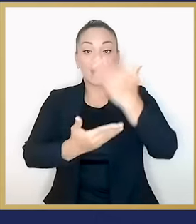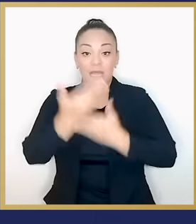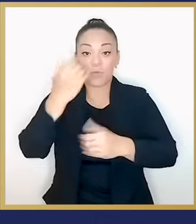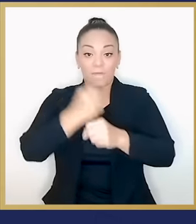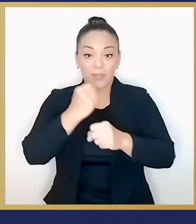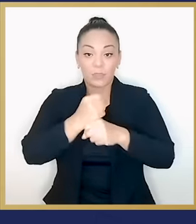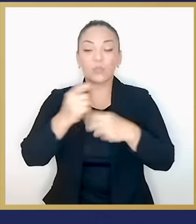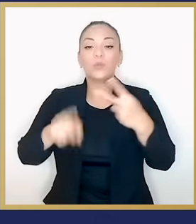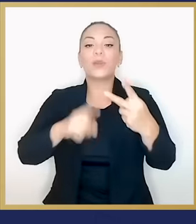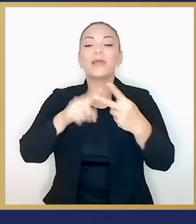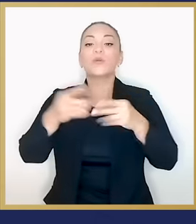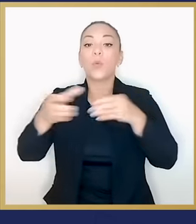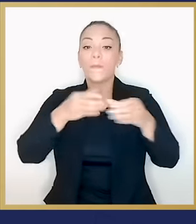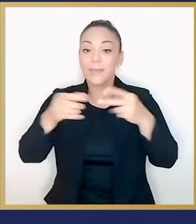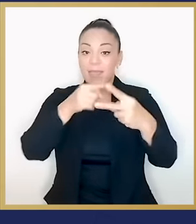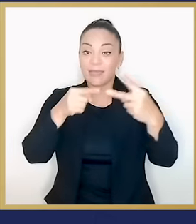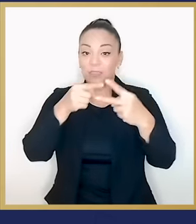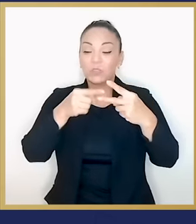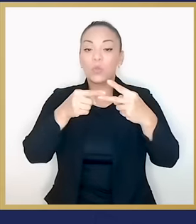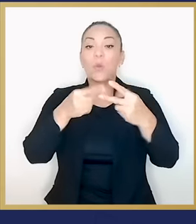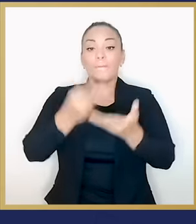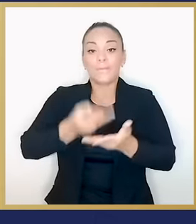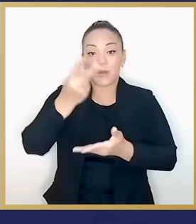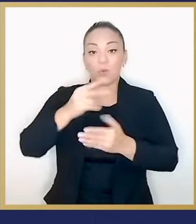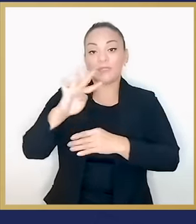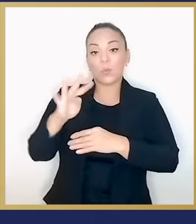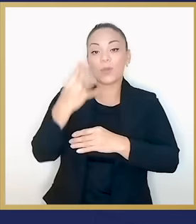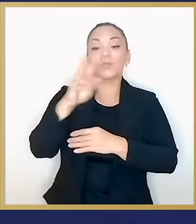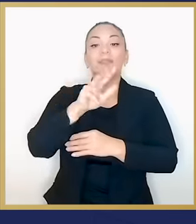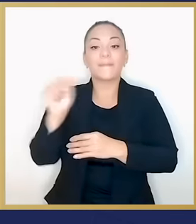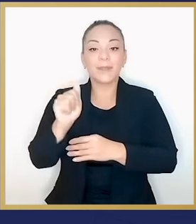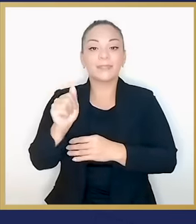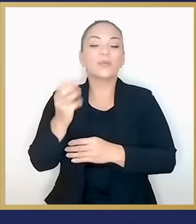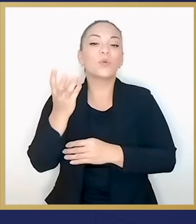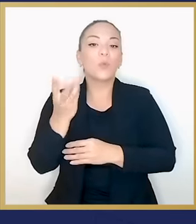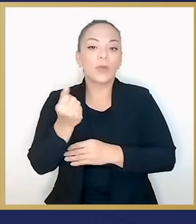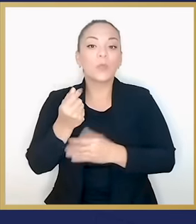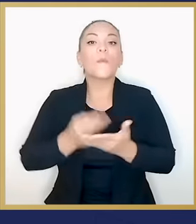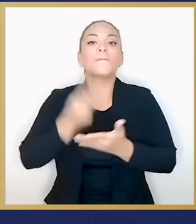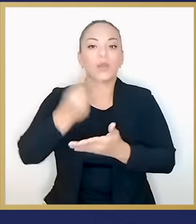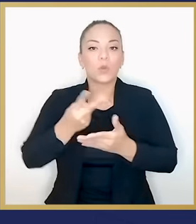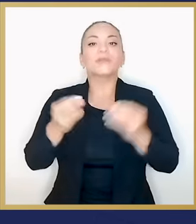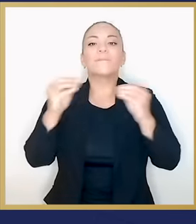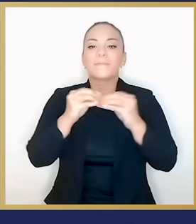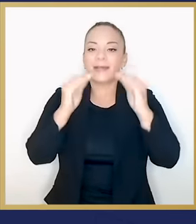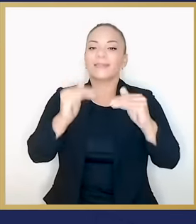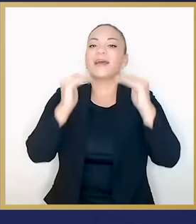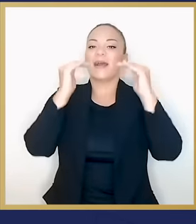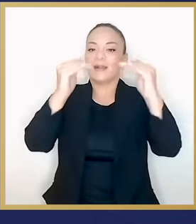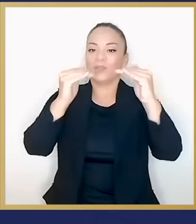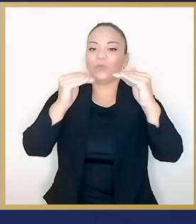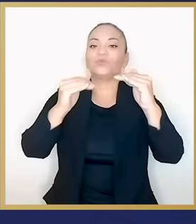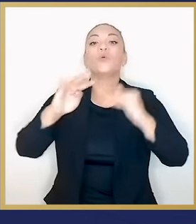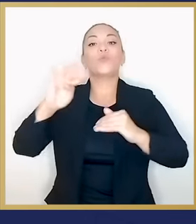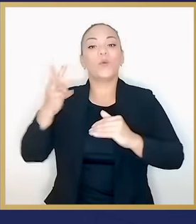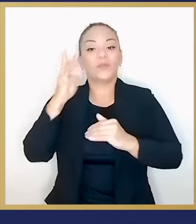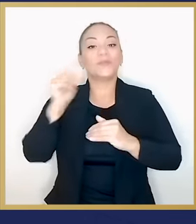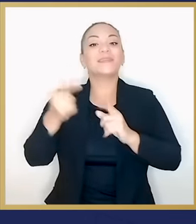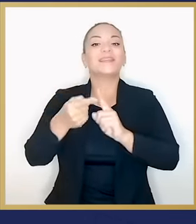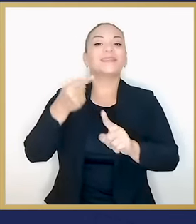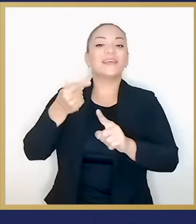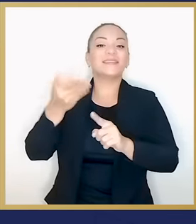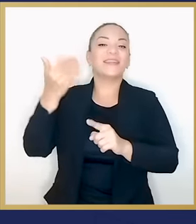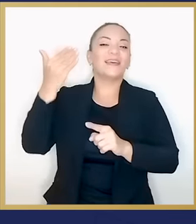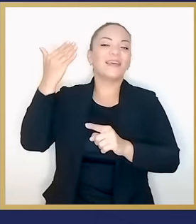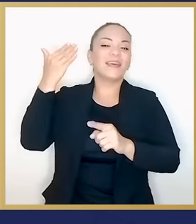y del comercio, los valores que tienen para este cuarto trimestre son los valores más altos para un cuarto trimestre desde